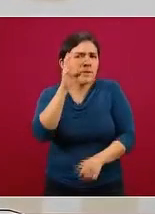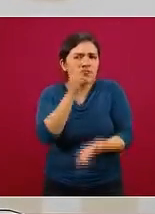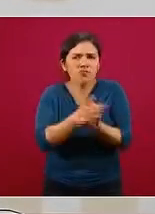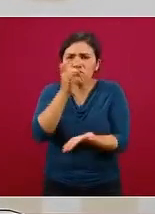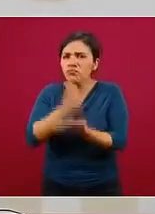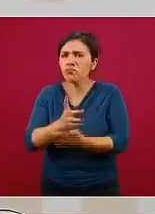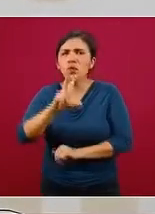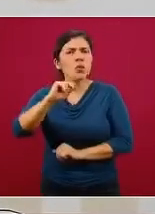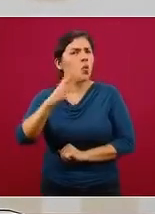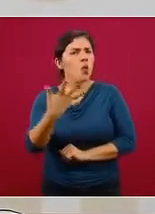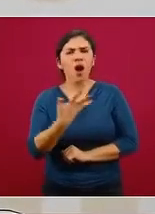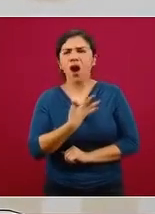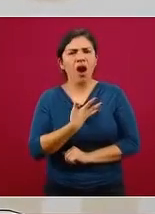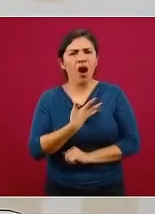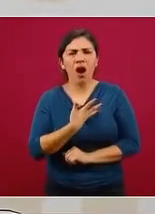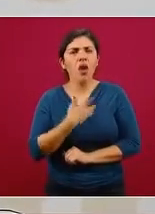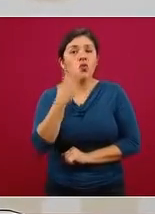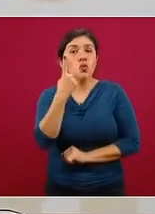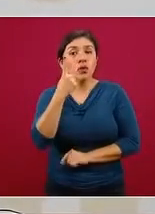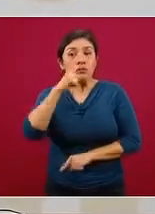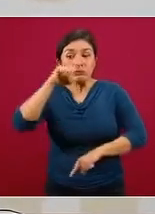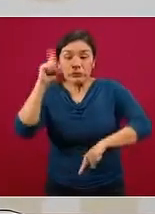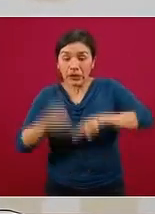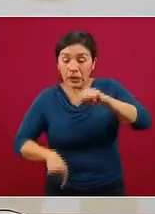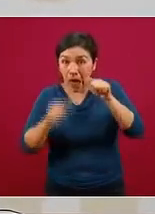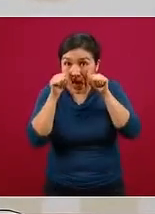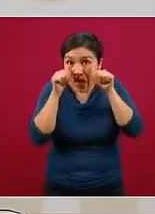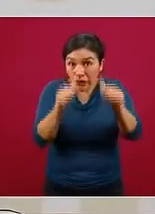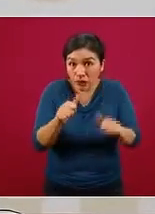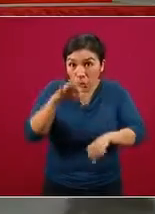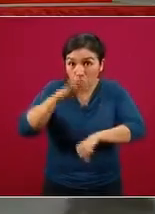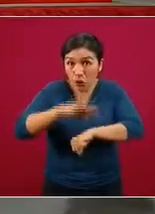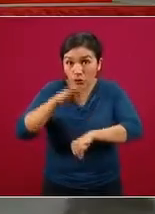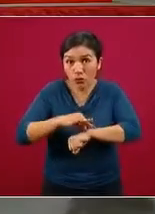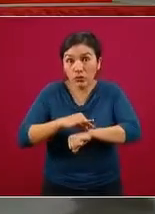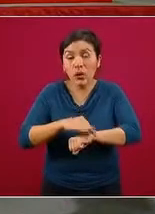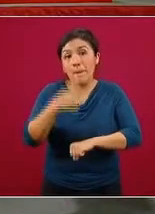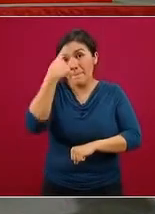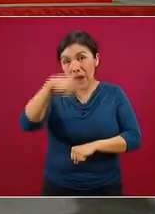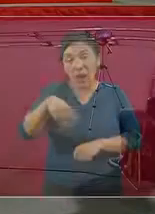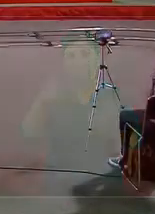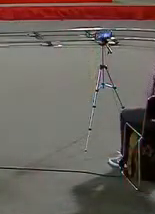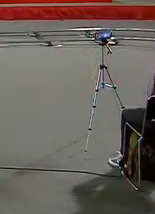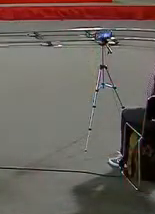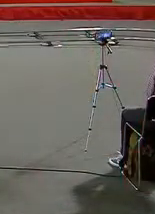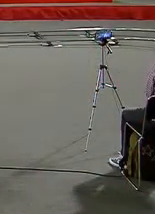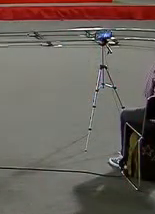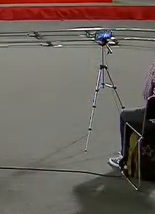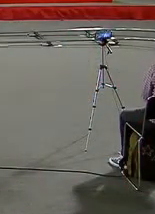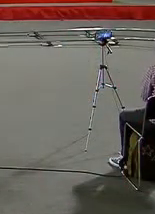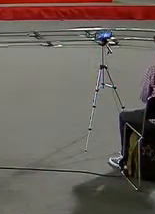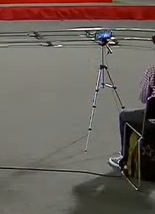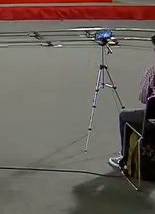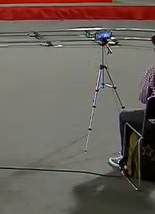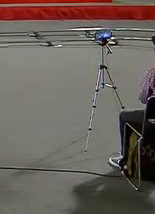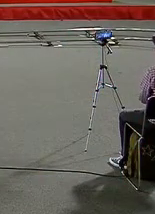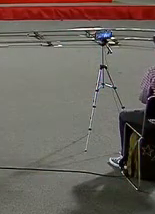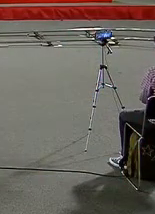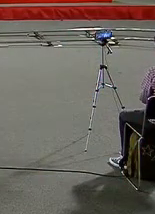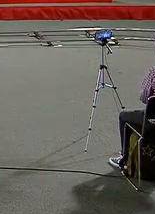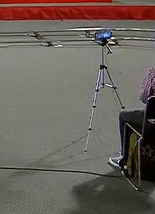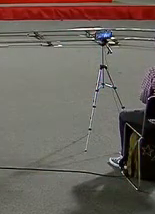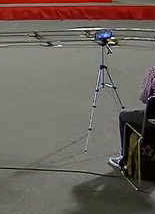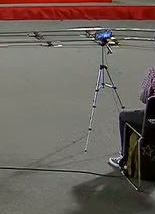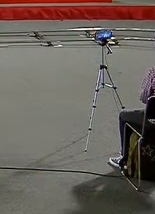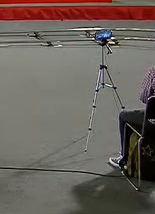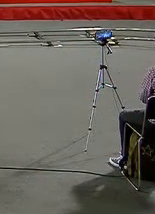no hay una restricción a la atención, específicamente sobre personas con insuficiencia renal. Se